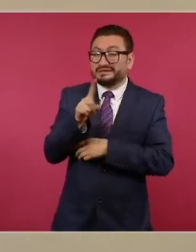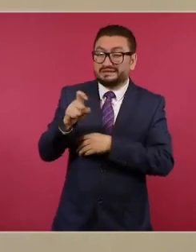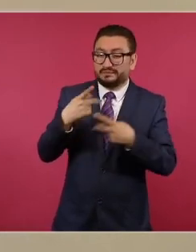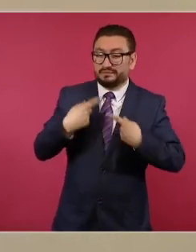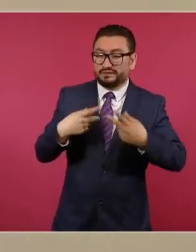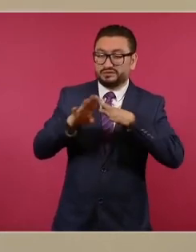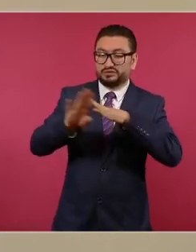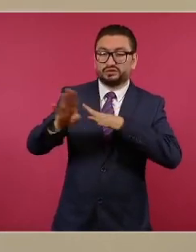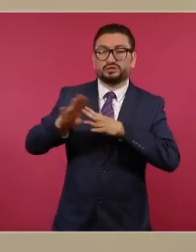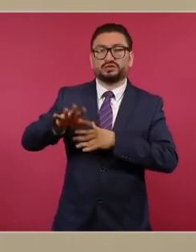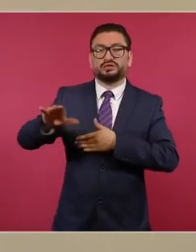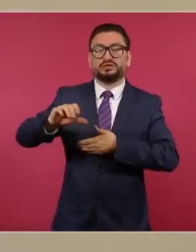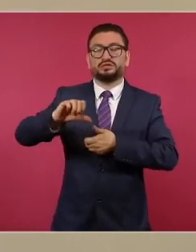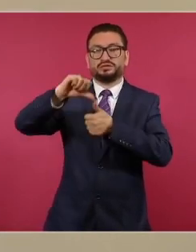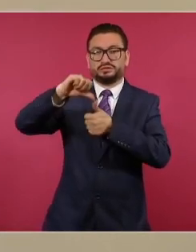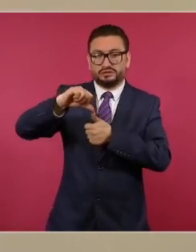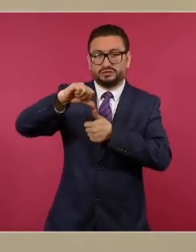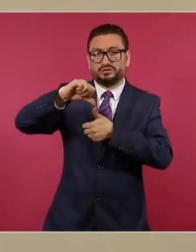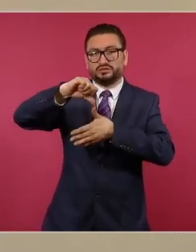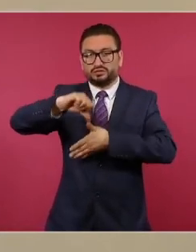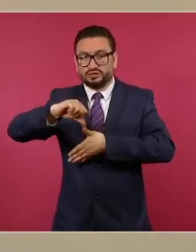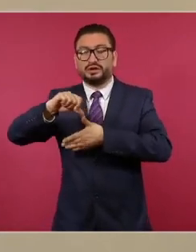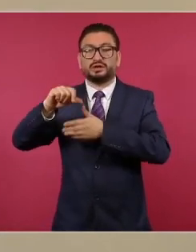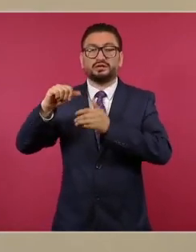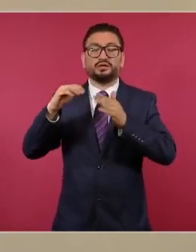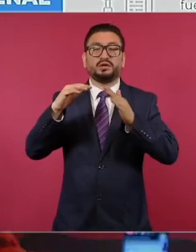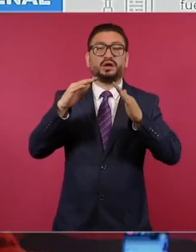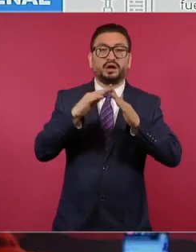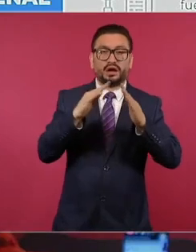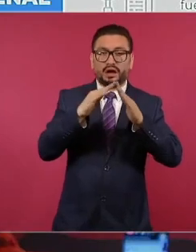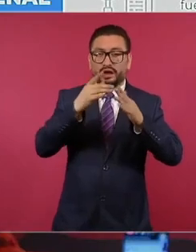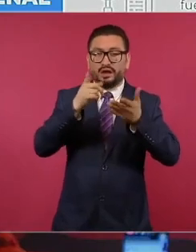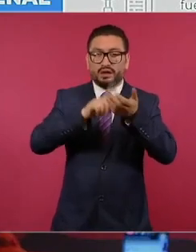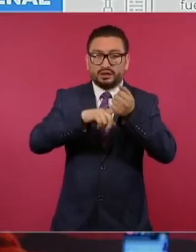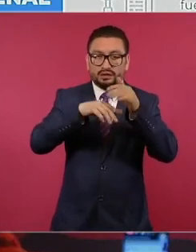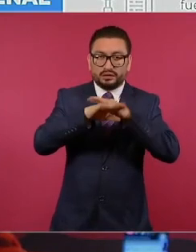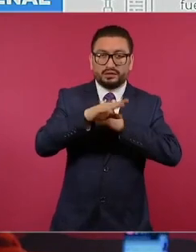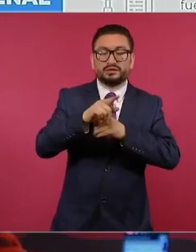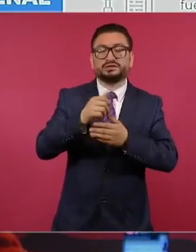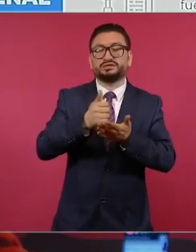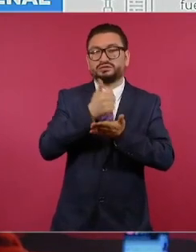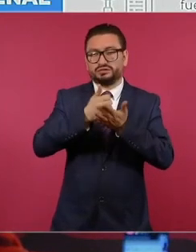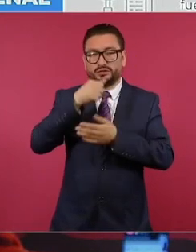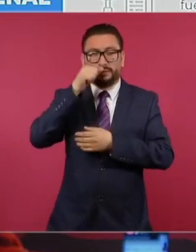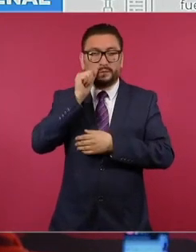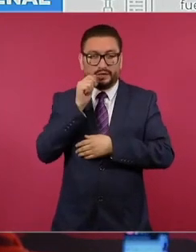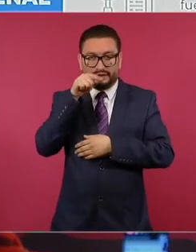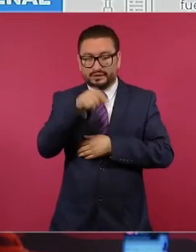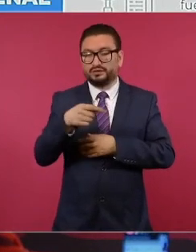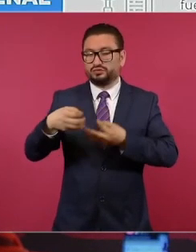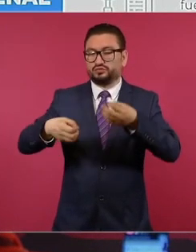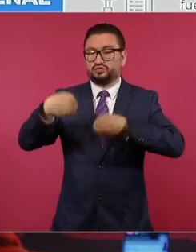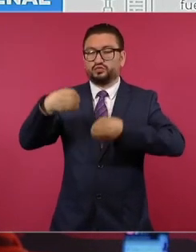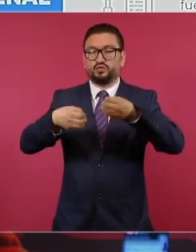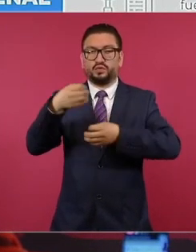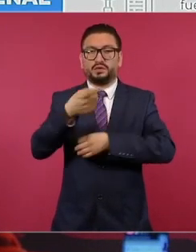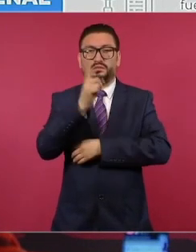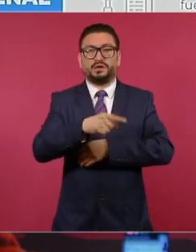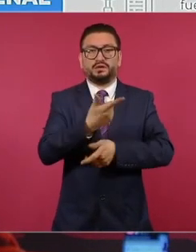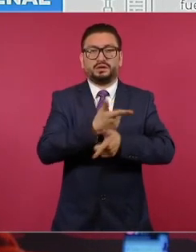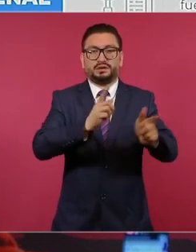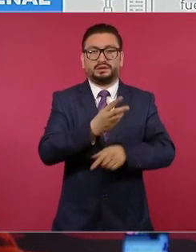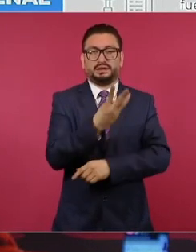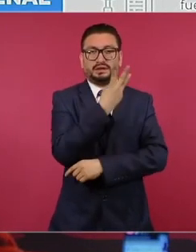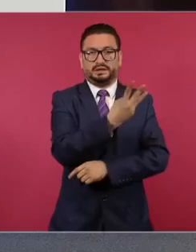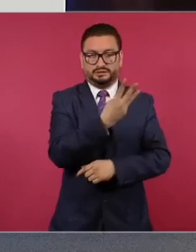provenientes de Centro y Sudamérica, asignados en el interior de una vivienda ubicada en Ciudad Juárez. El juez ordenó la libertad de tres de